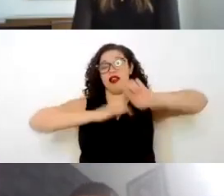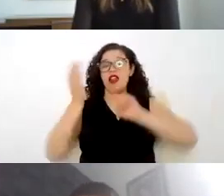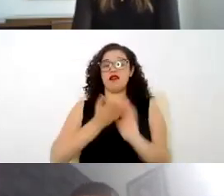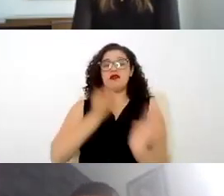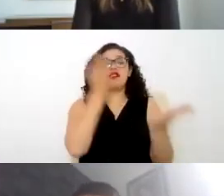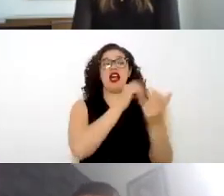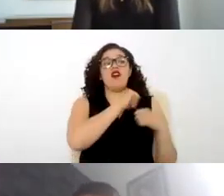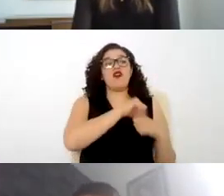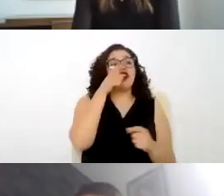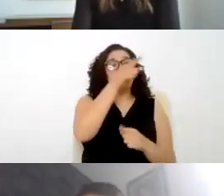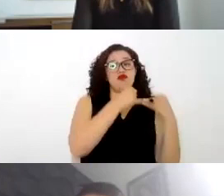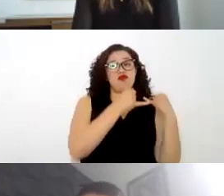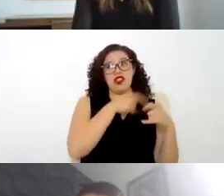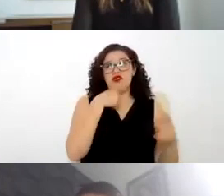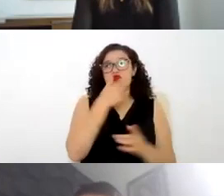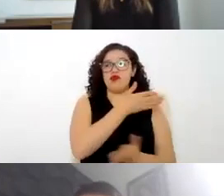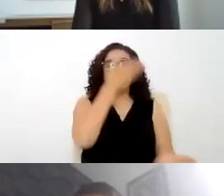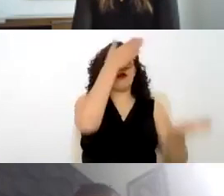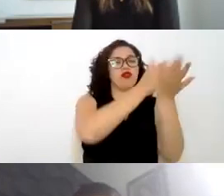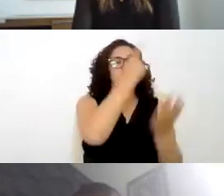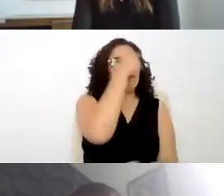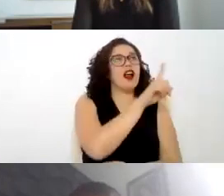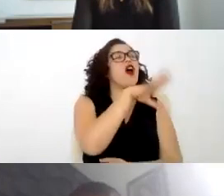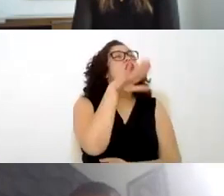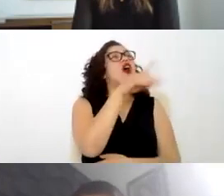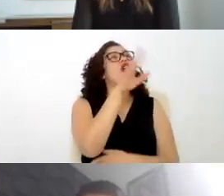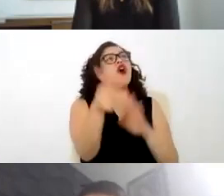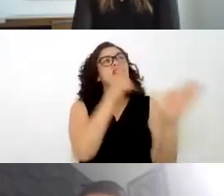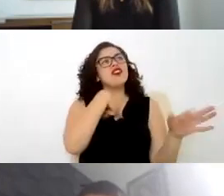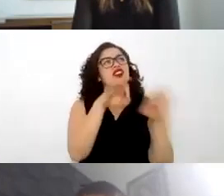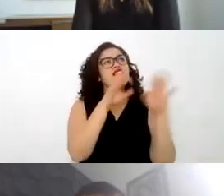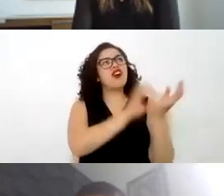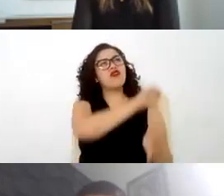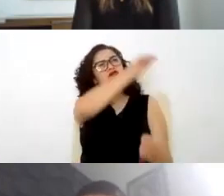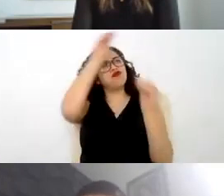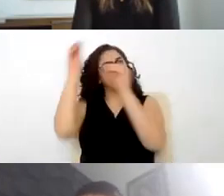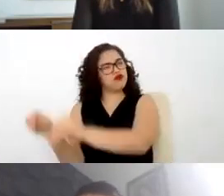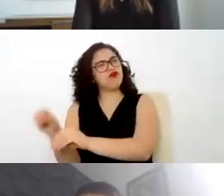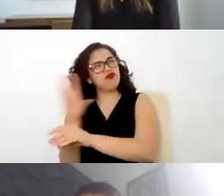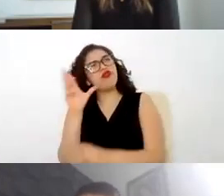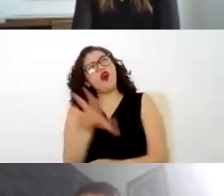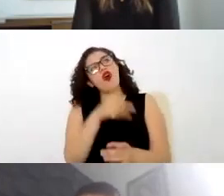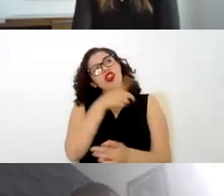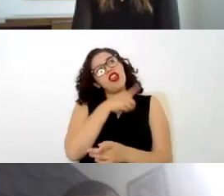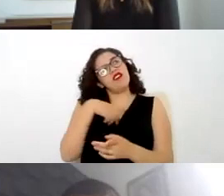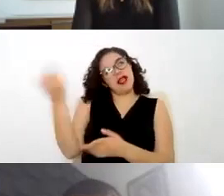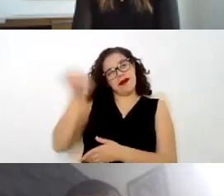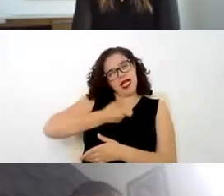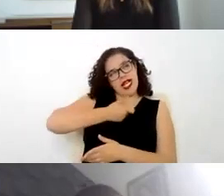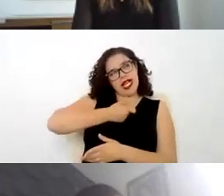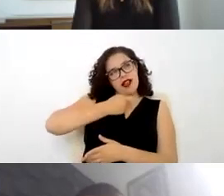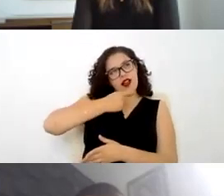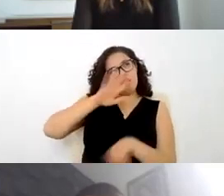autoridad judicial para solicitar ya sea la reinstalación en el trabajo o la indemnización es importante